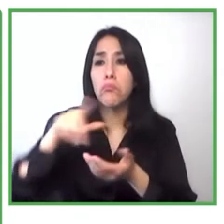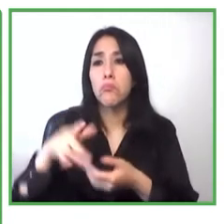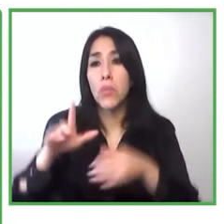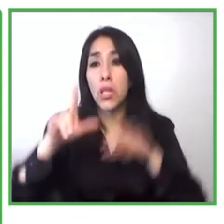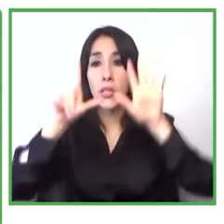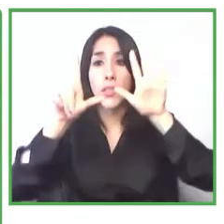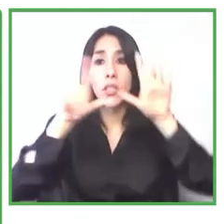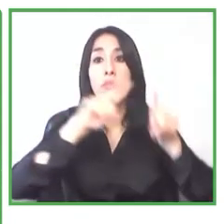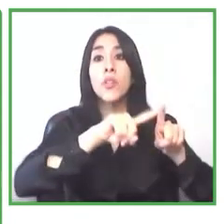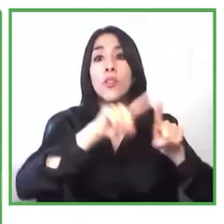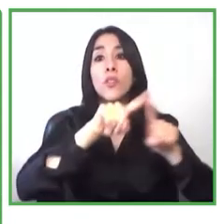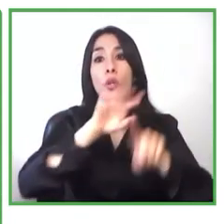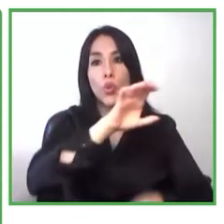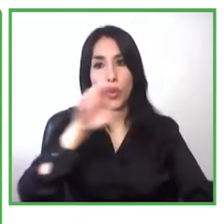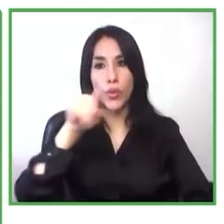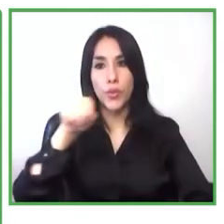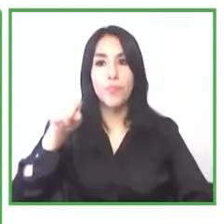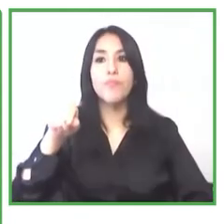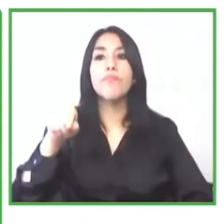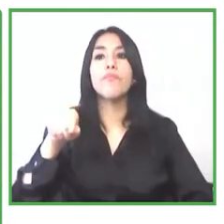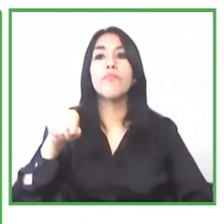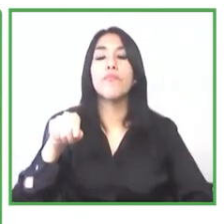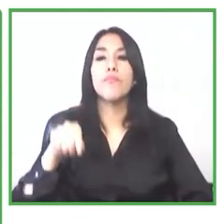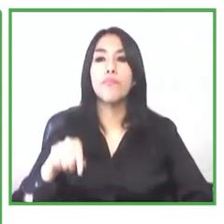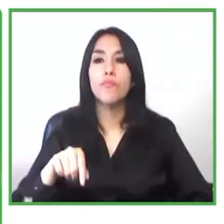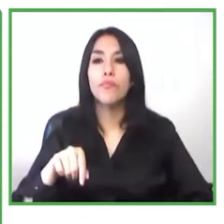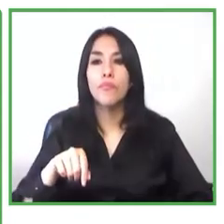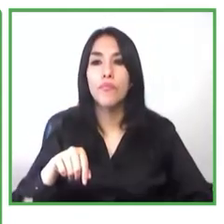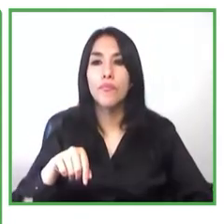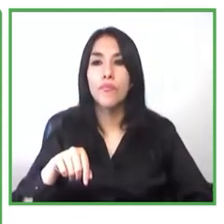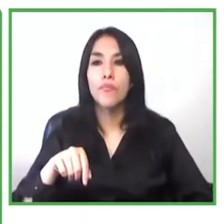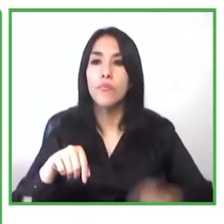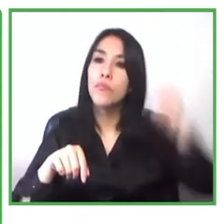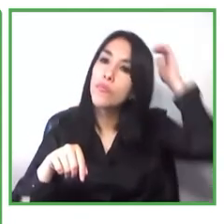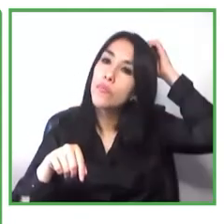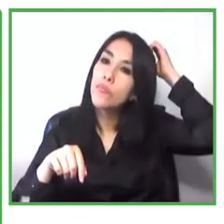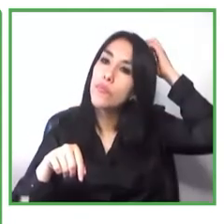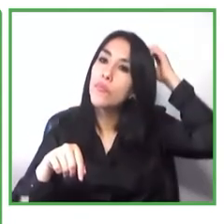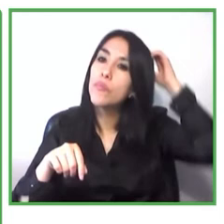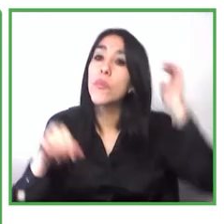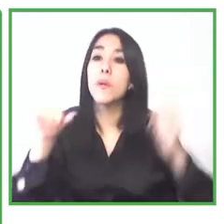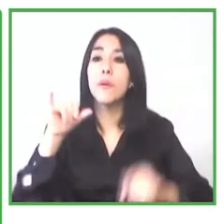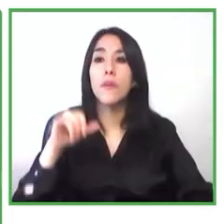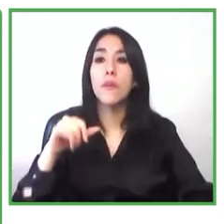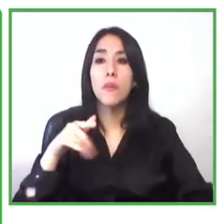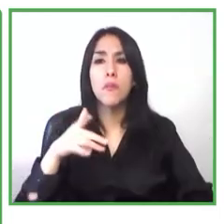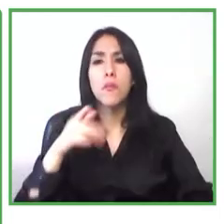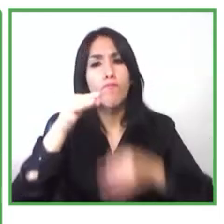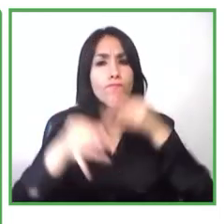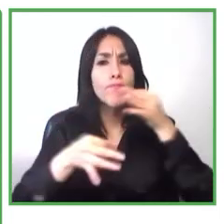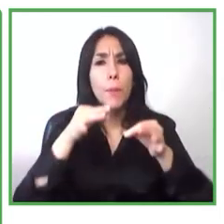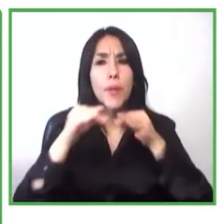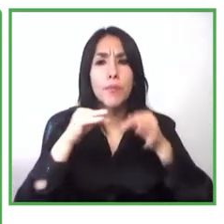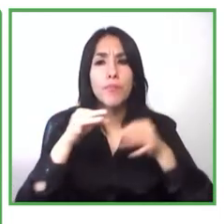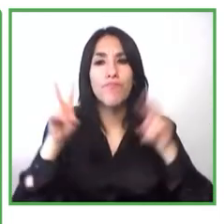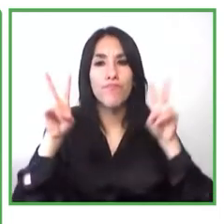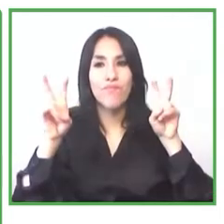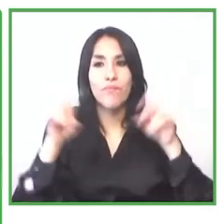si es que además podría pudiese mencionar algo sobre la sustentabilidad y nuestro plan de sustentabilidad